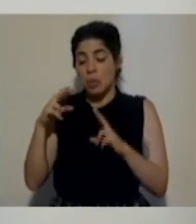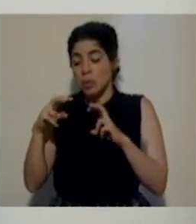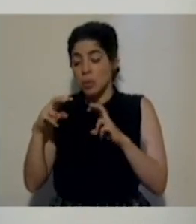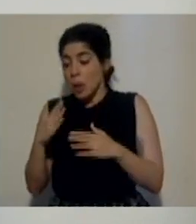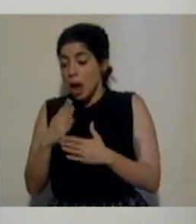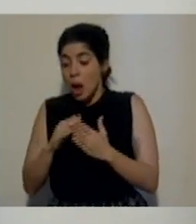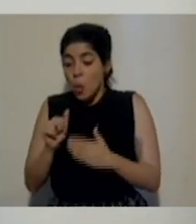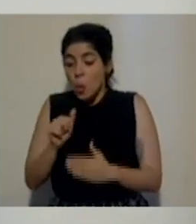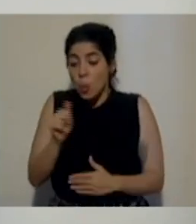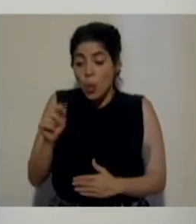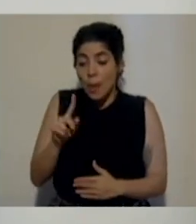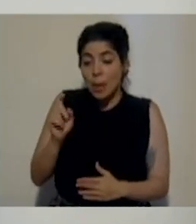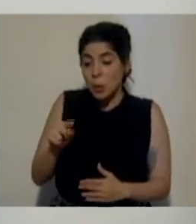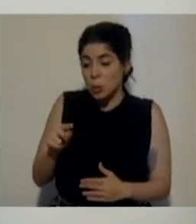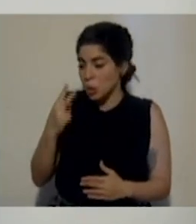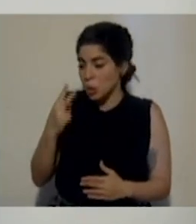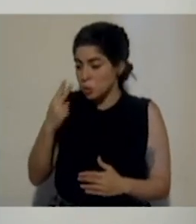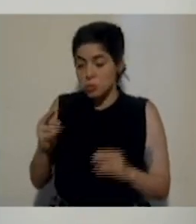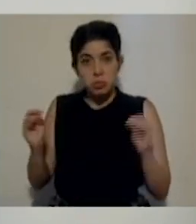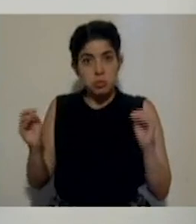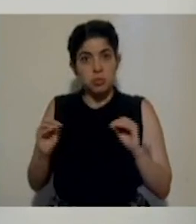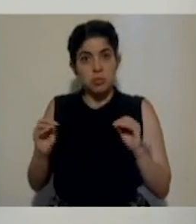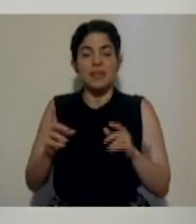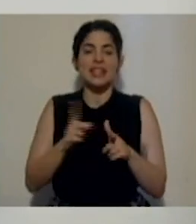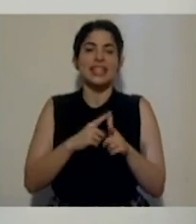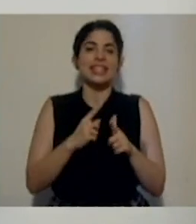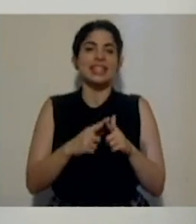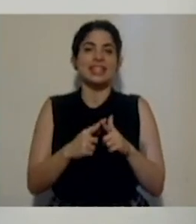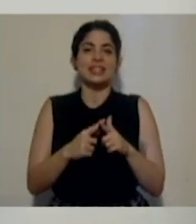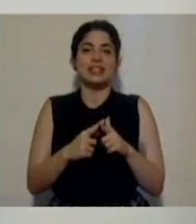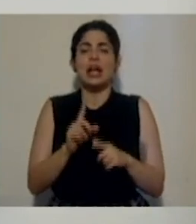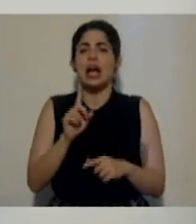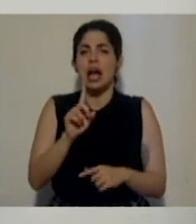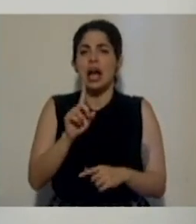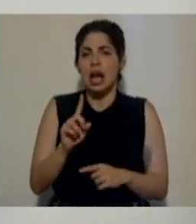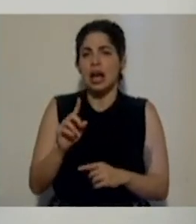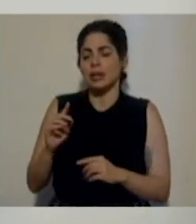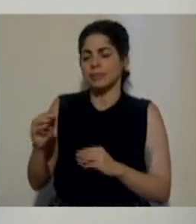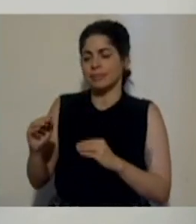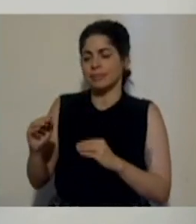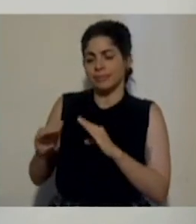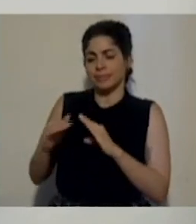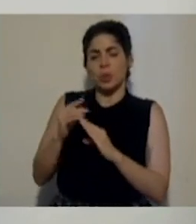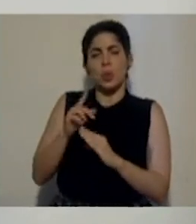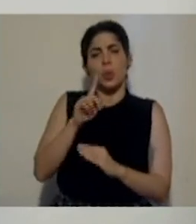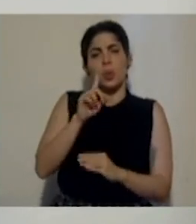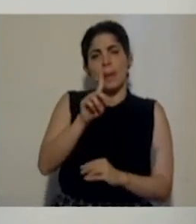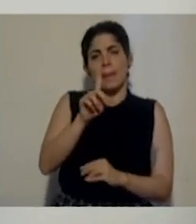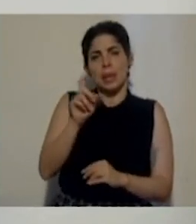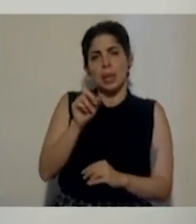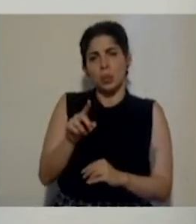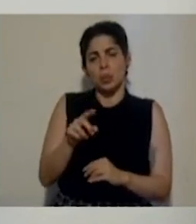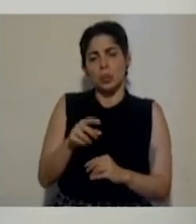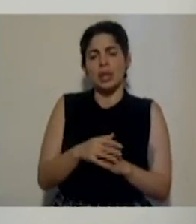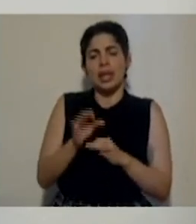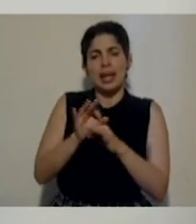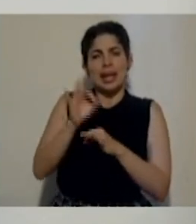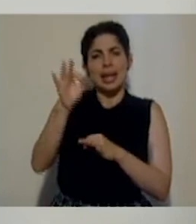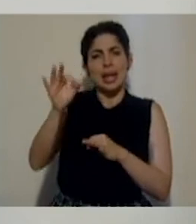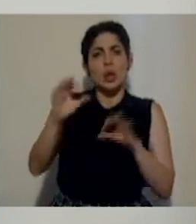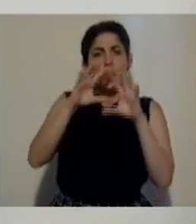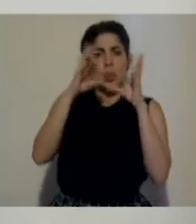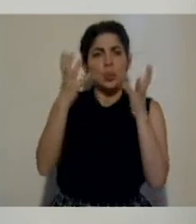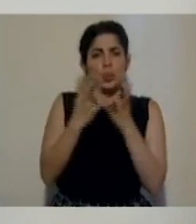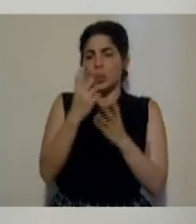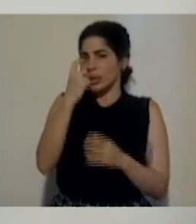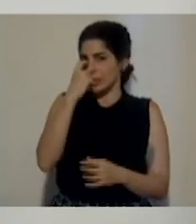alguna otra consulta. Por el momento no. Le agradezco, bueno, me están ingresando, perdón, una pregunta del medio regional El Mundo